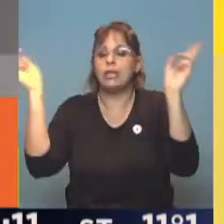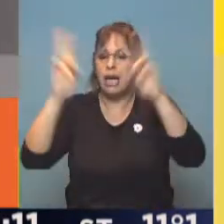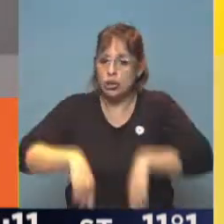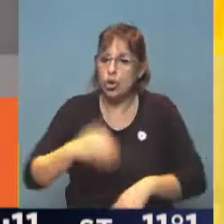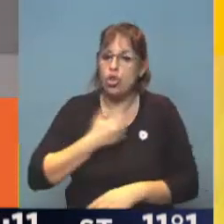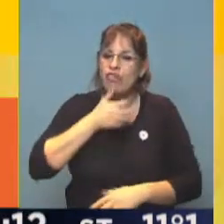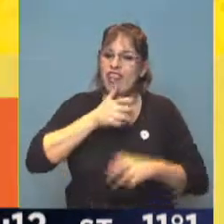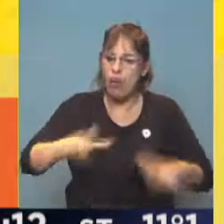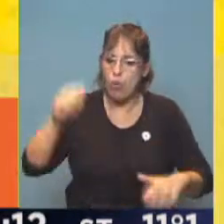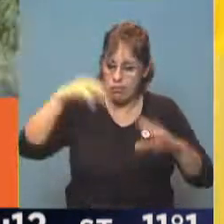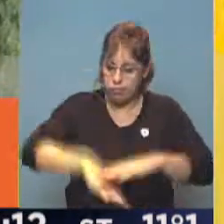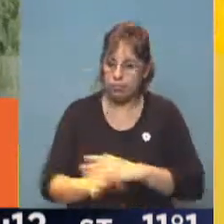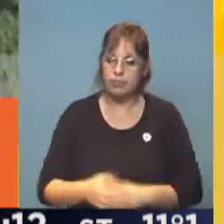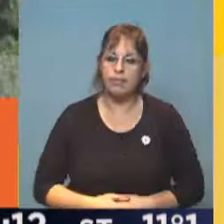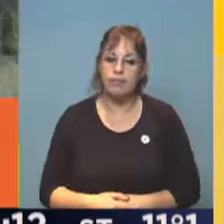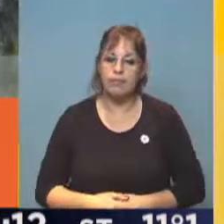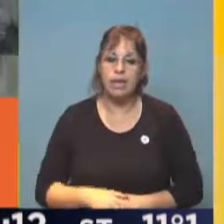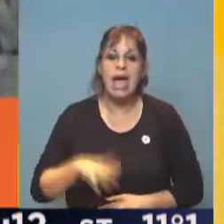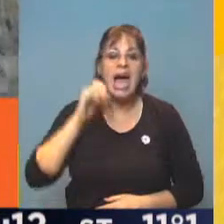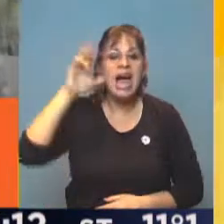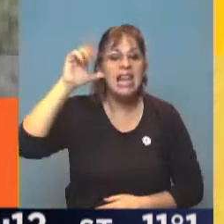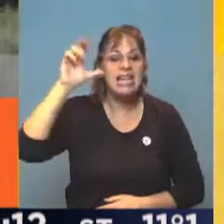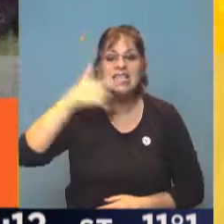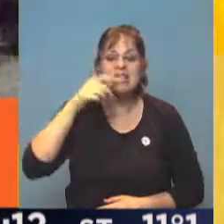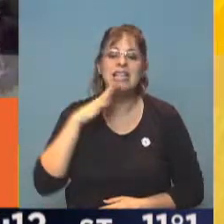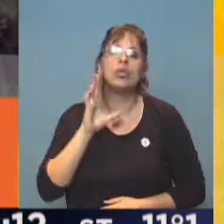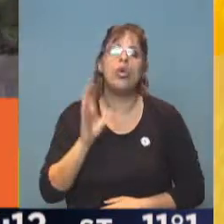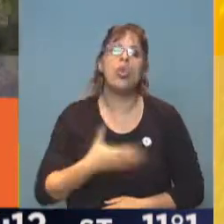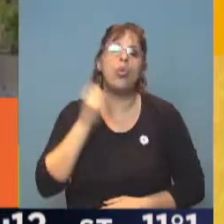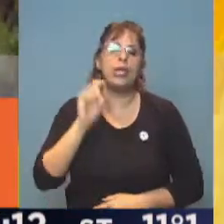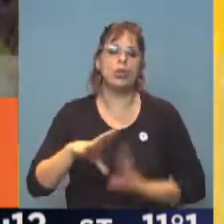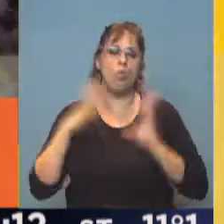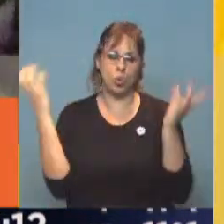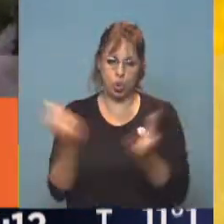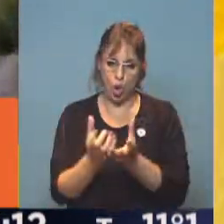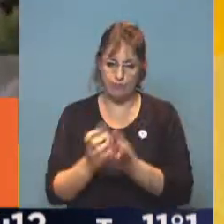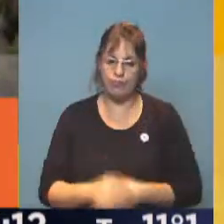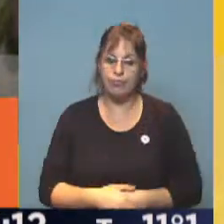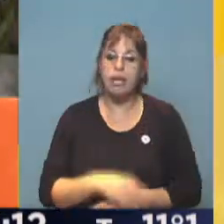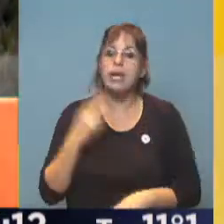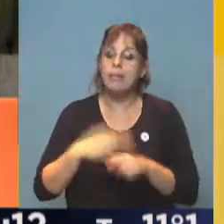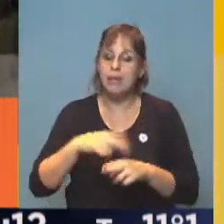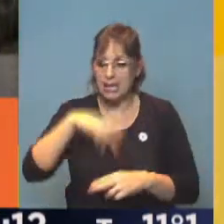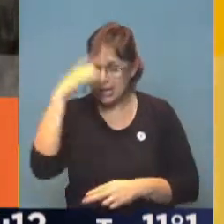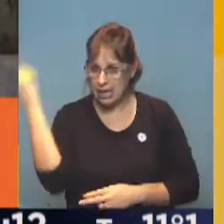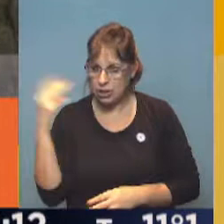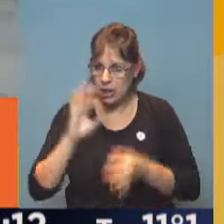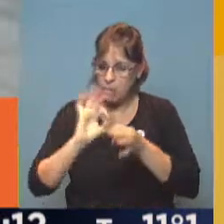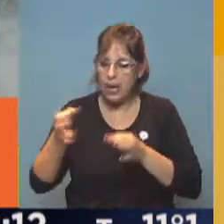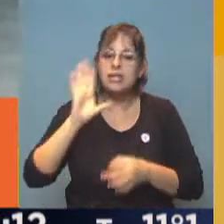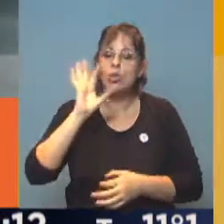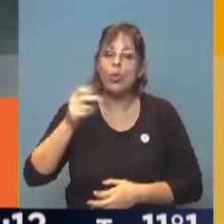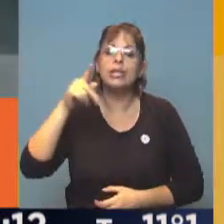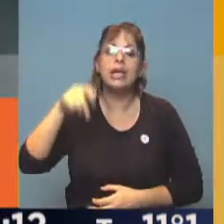un arroyo. Los Salerces, Patrimonio de la Humanidad. El Parque Nacional, ubicado a 50